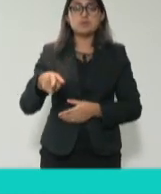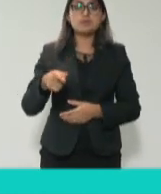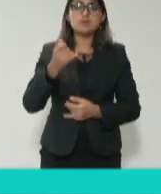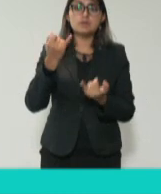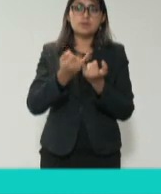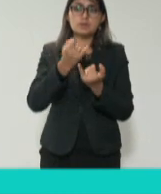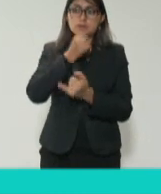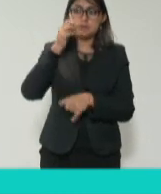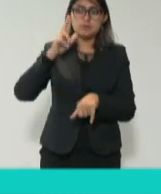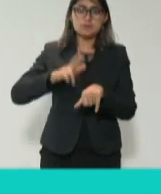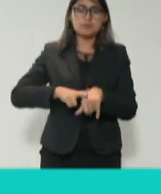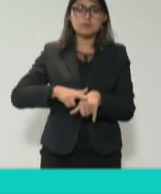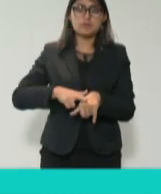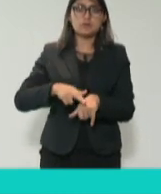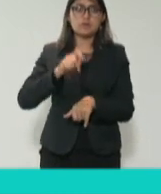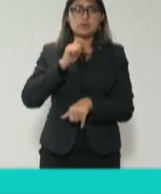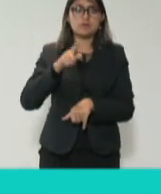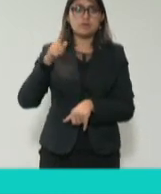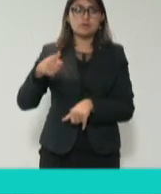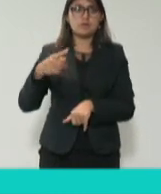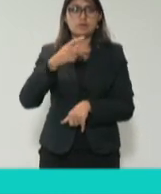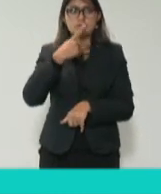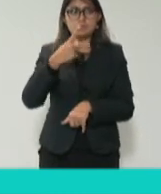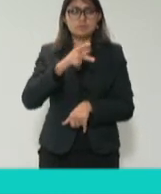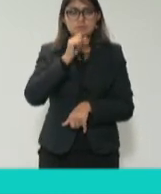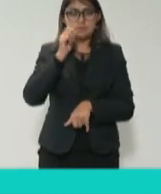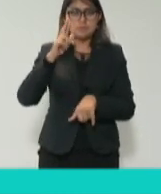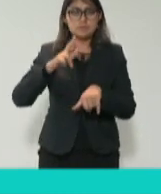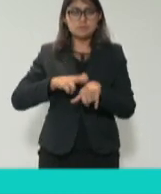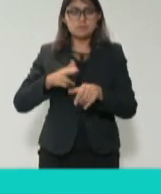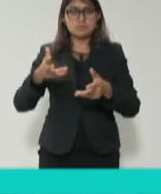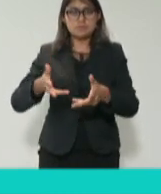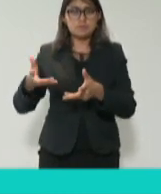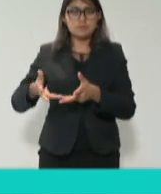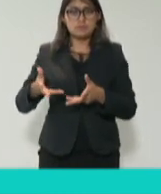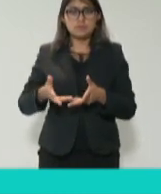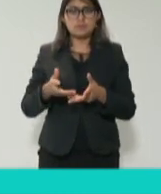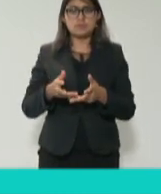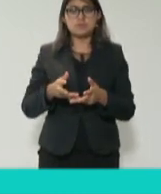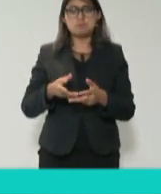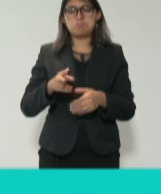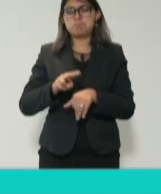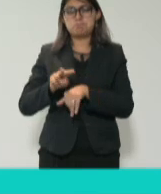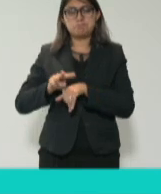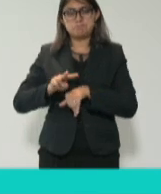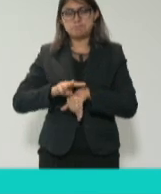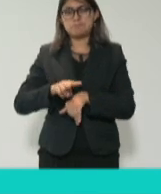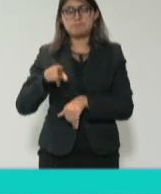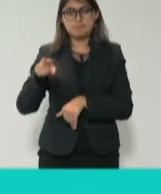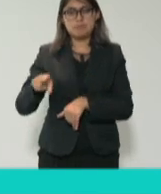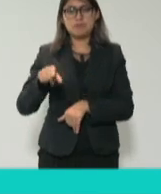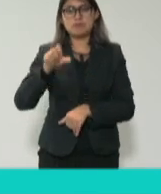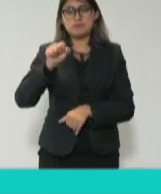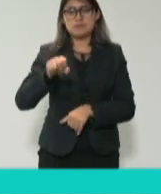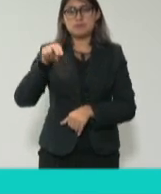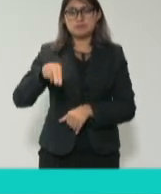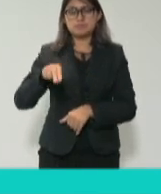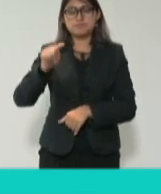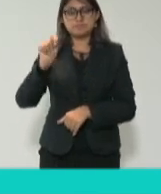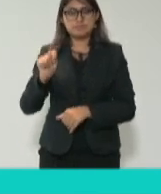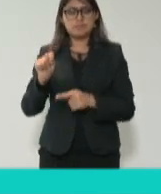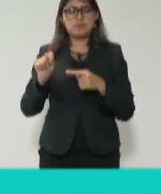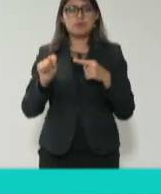fungió como secretaria proyectista del secretario actuario. En el Sistema Nacional de Transparencia ha sido